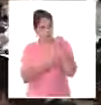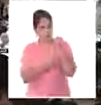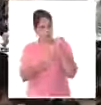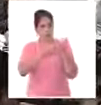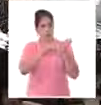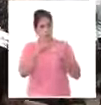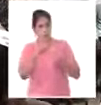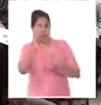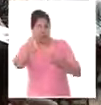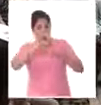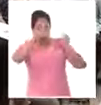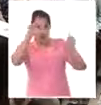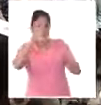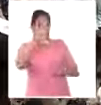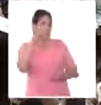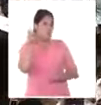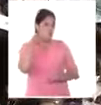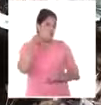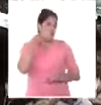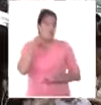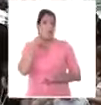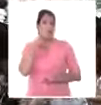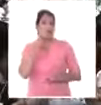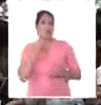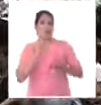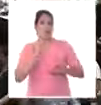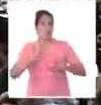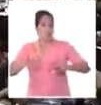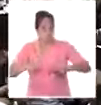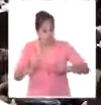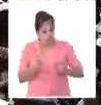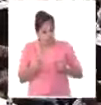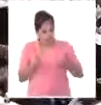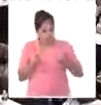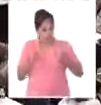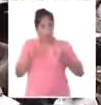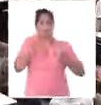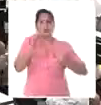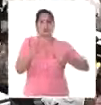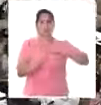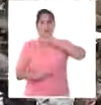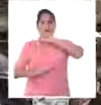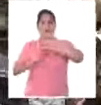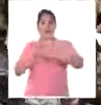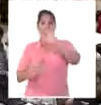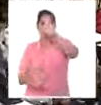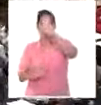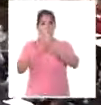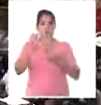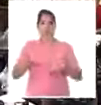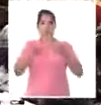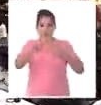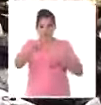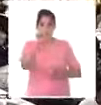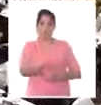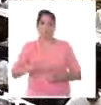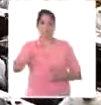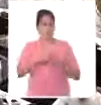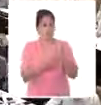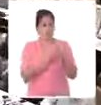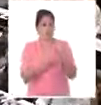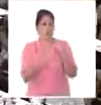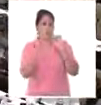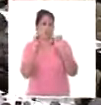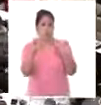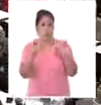Al país le tomó 5 años de tener la caída y volver a crecer discretamente, pero crecimos. Eso es un socialismo auténtico.